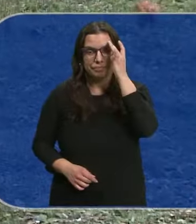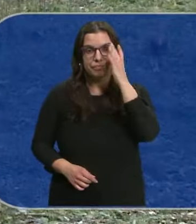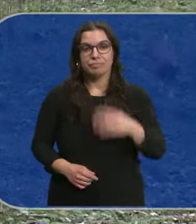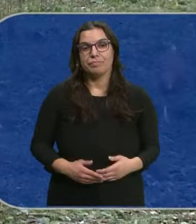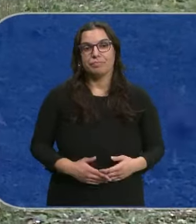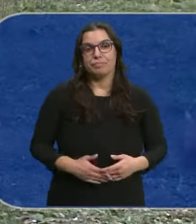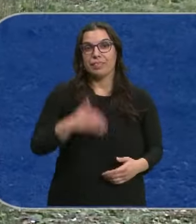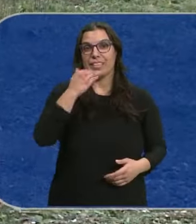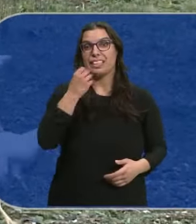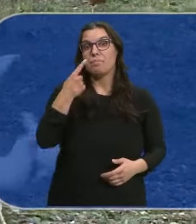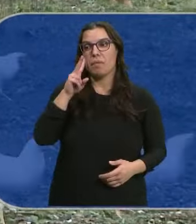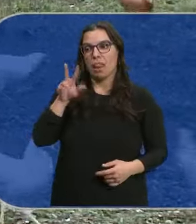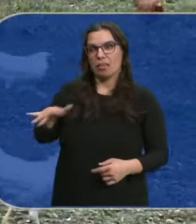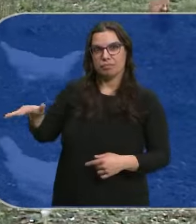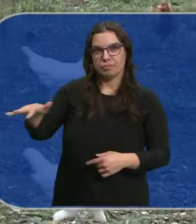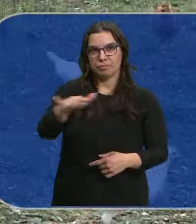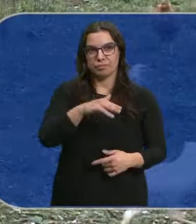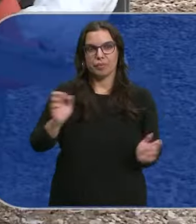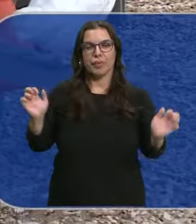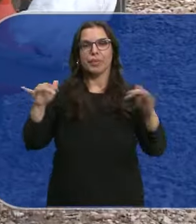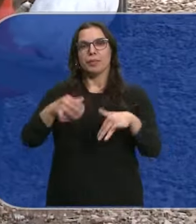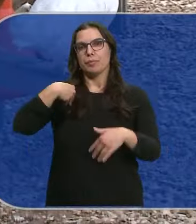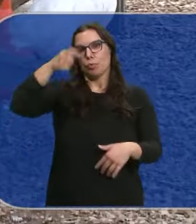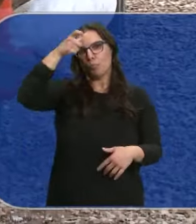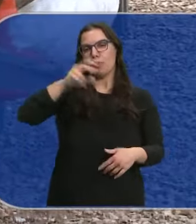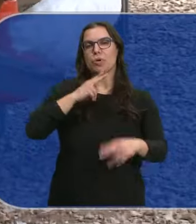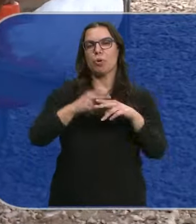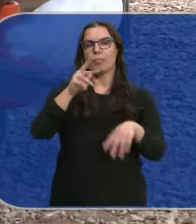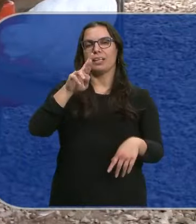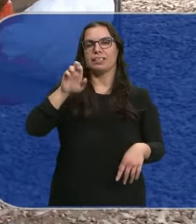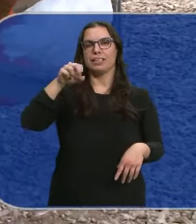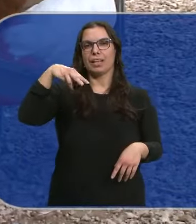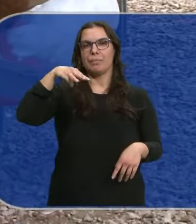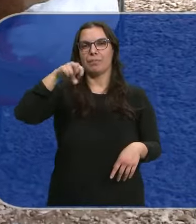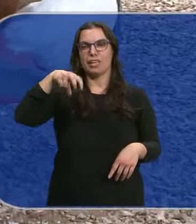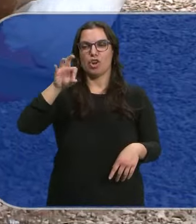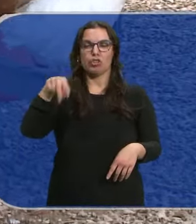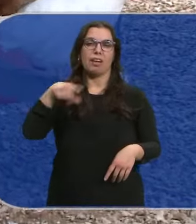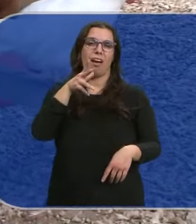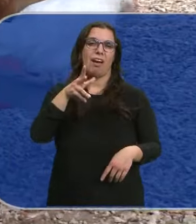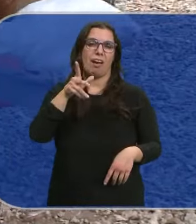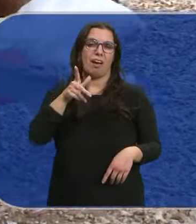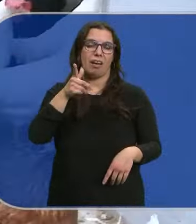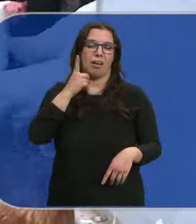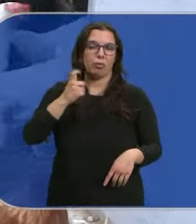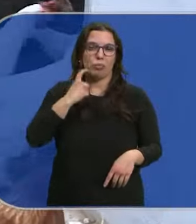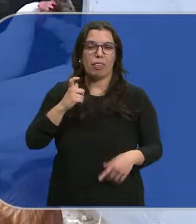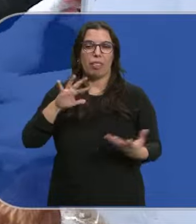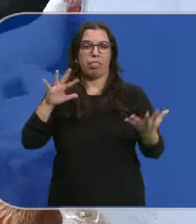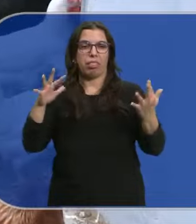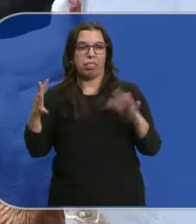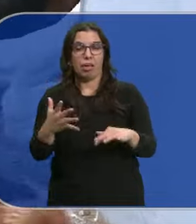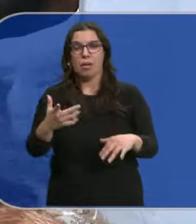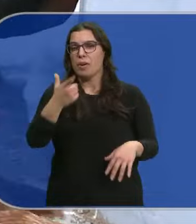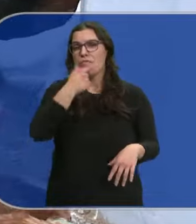Casi mil gallinas camperas Acaban de llegar A Terminón Aún se están acostumbrando A su nuevo hogar Aunque no será Una tarea difícil Porque